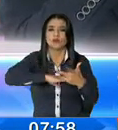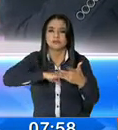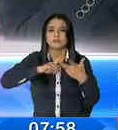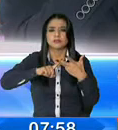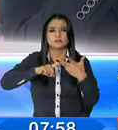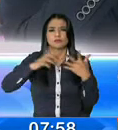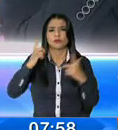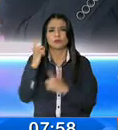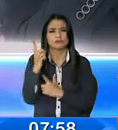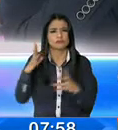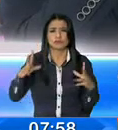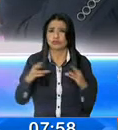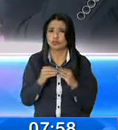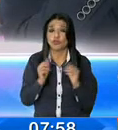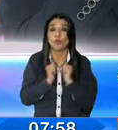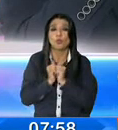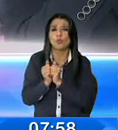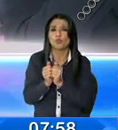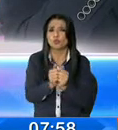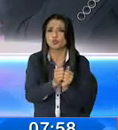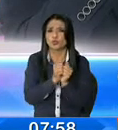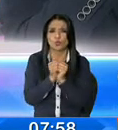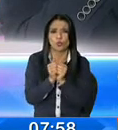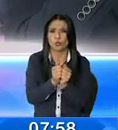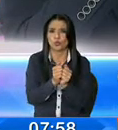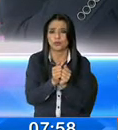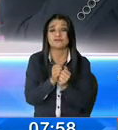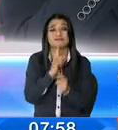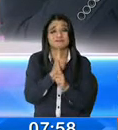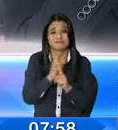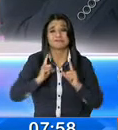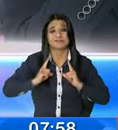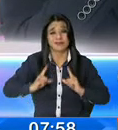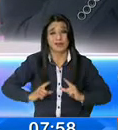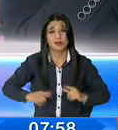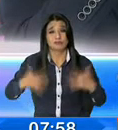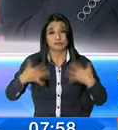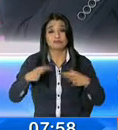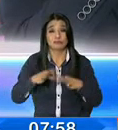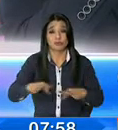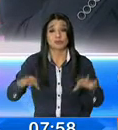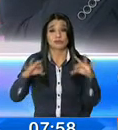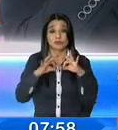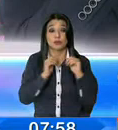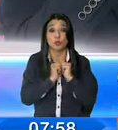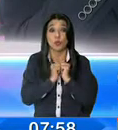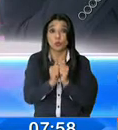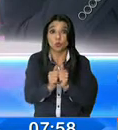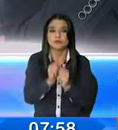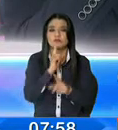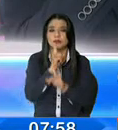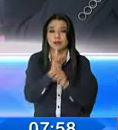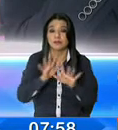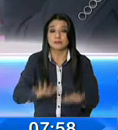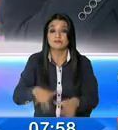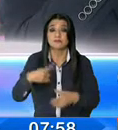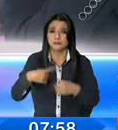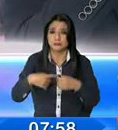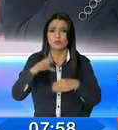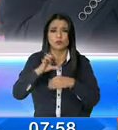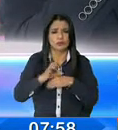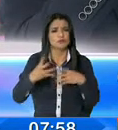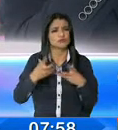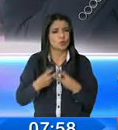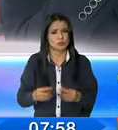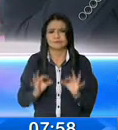Fuerzas Armadas. Nos hemos unido esta vez porque es un tema de salud, nos hemos unido porque en verdad queremos que Quito y el Ecuador salga de esta pandemia